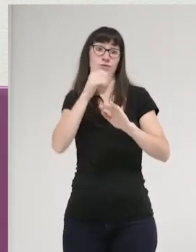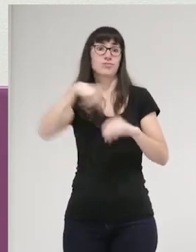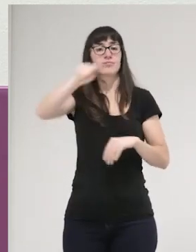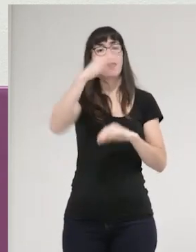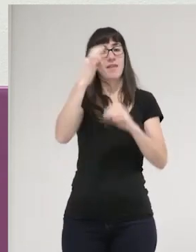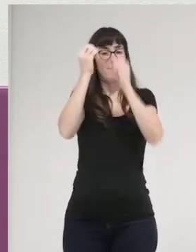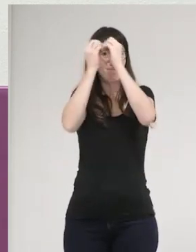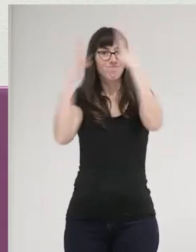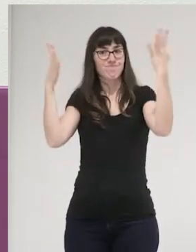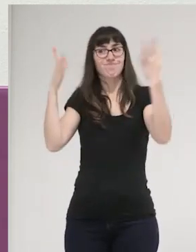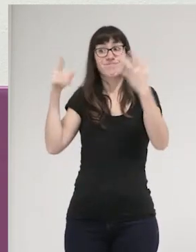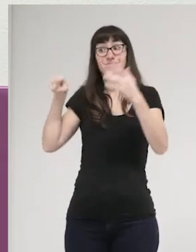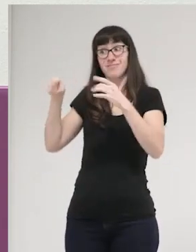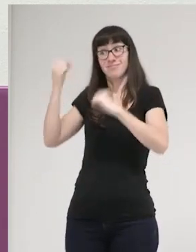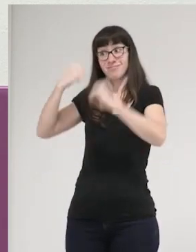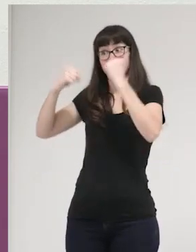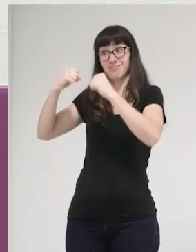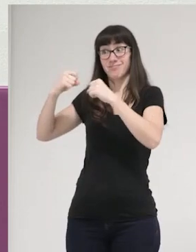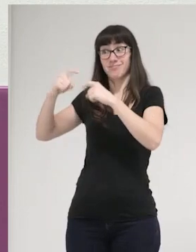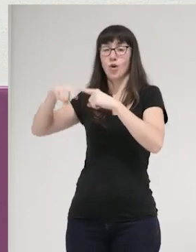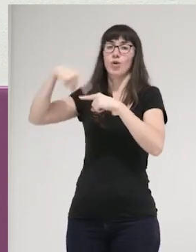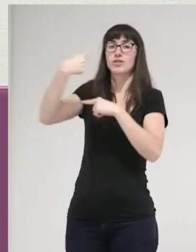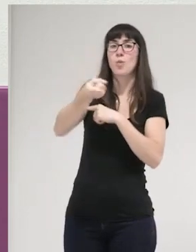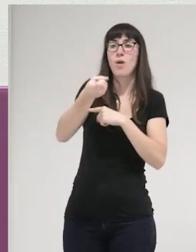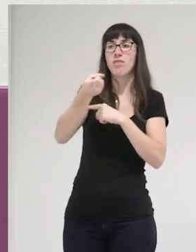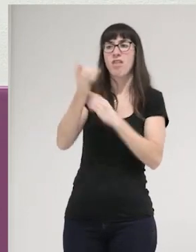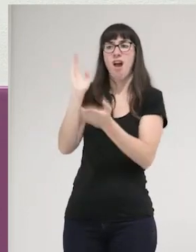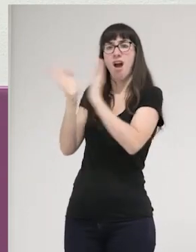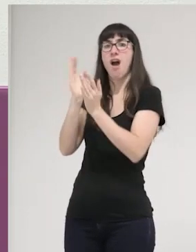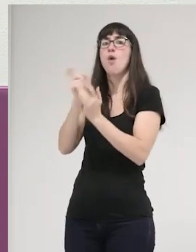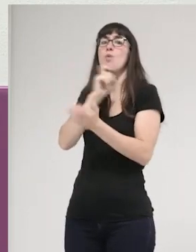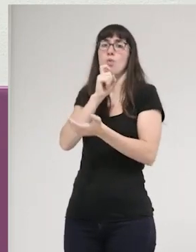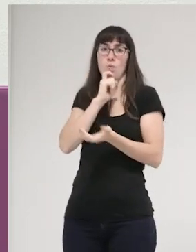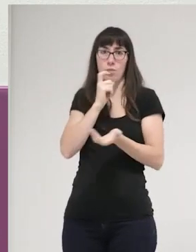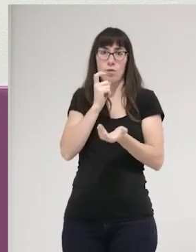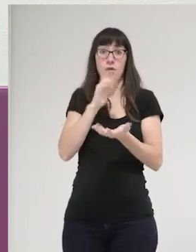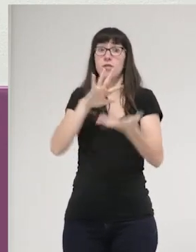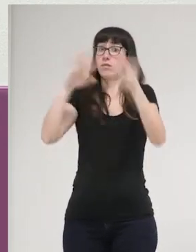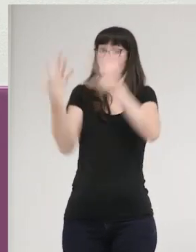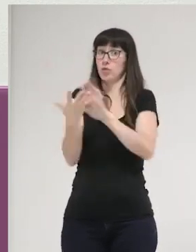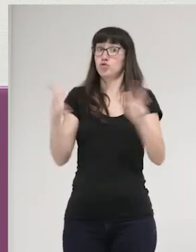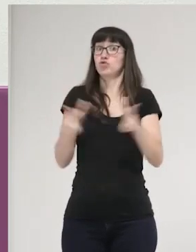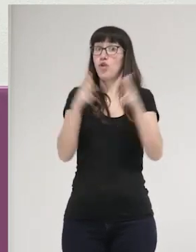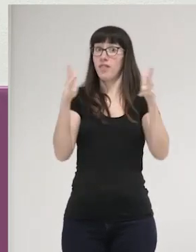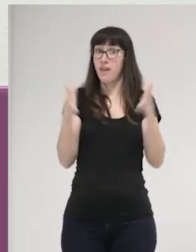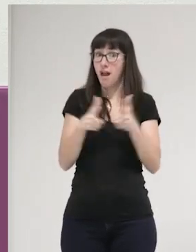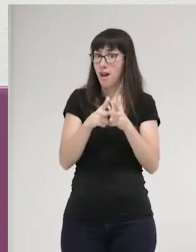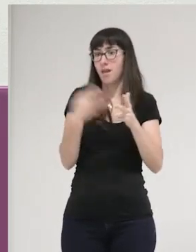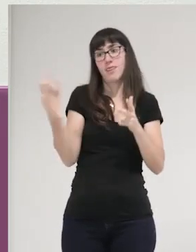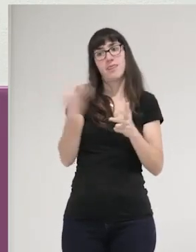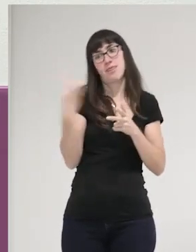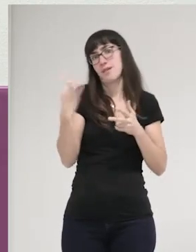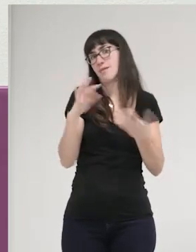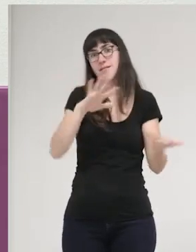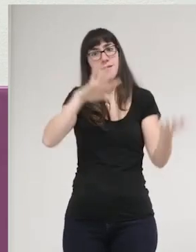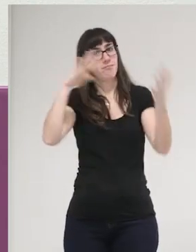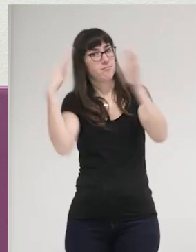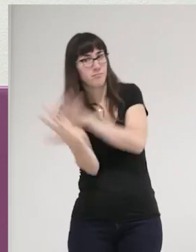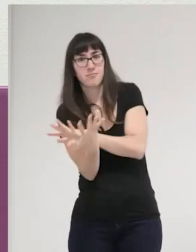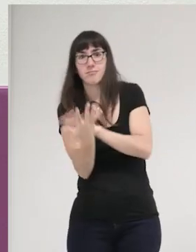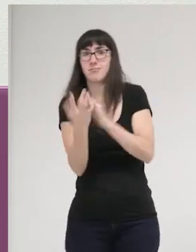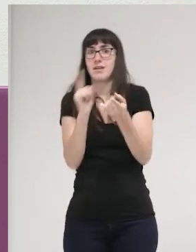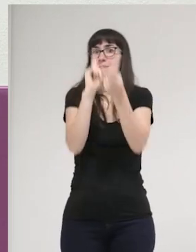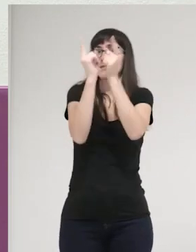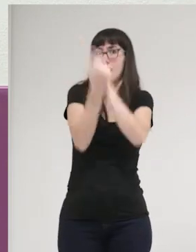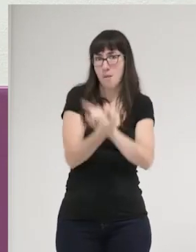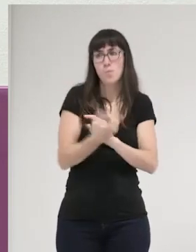en cuáles son las consecuencias hacia esas personas y pensar en que la posibilidad de transformación social siempre está presente y de cambio y que creo